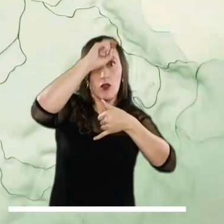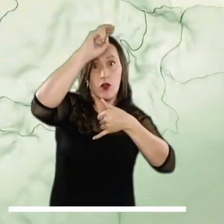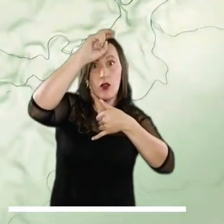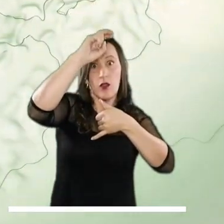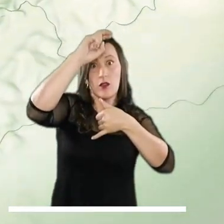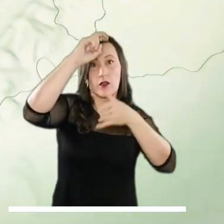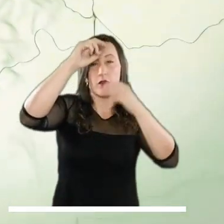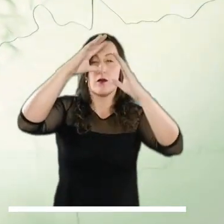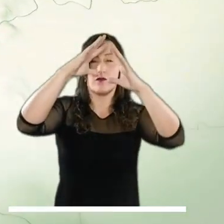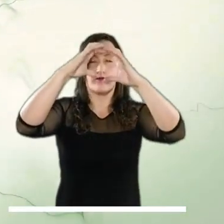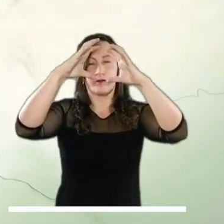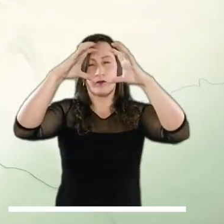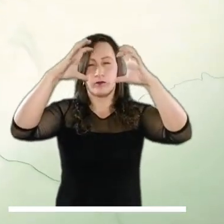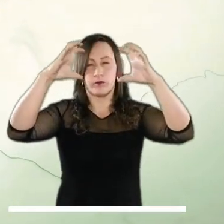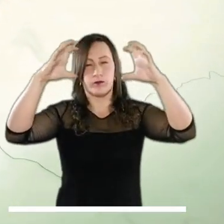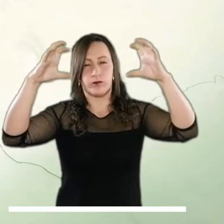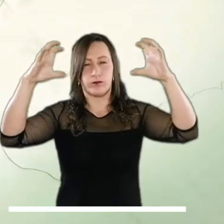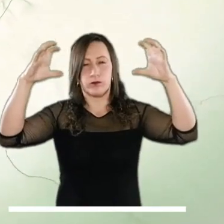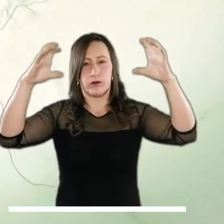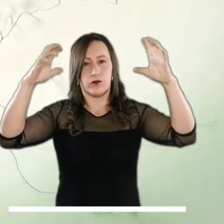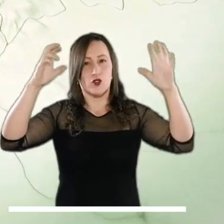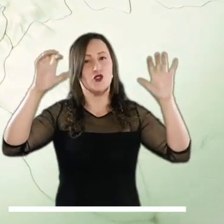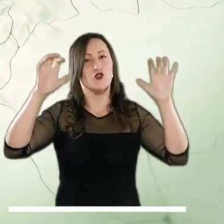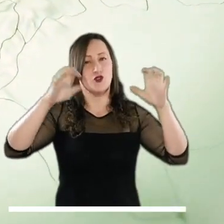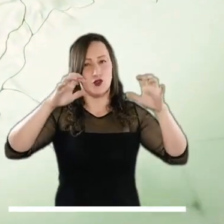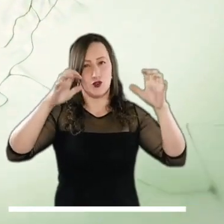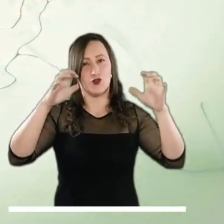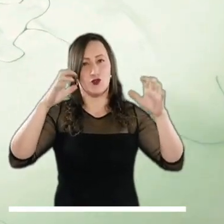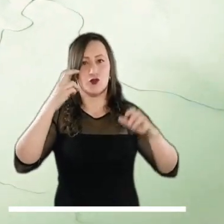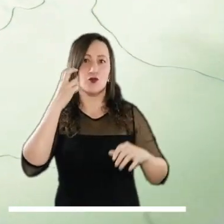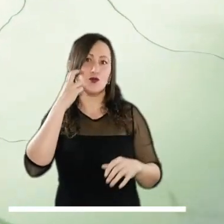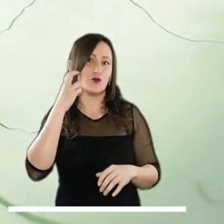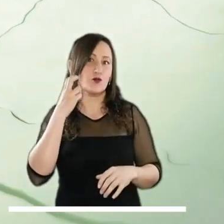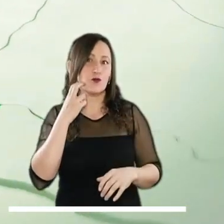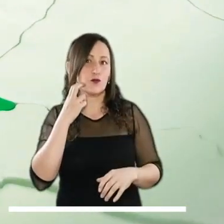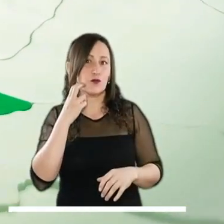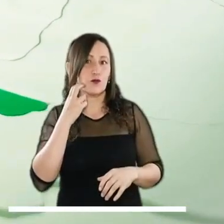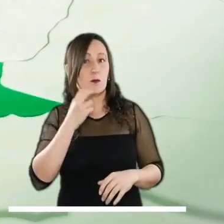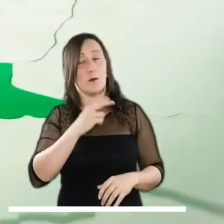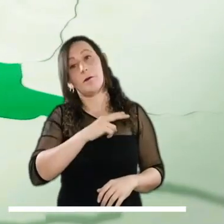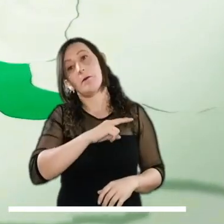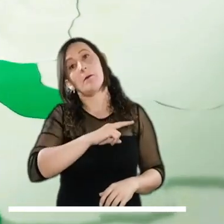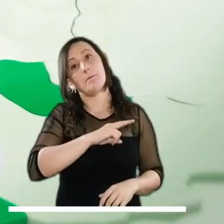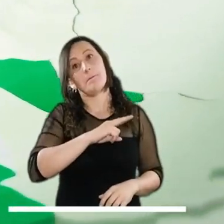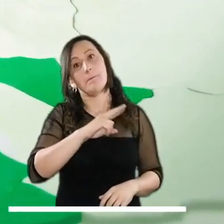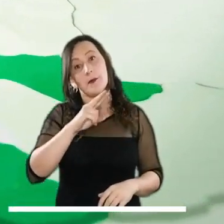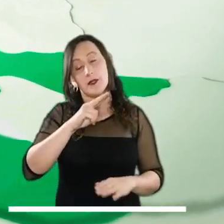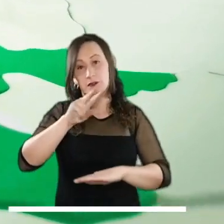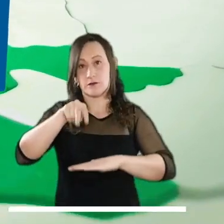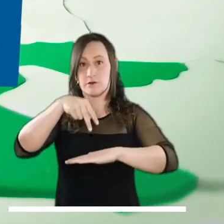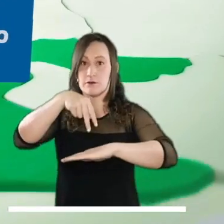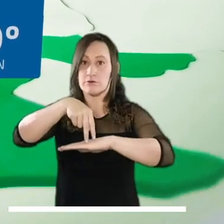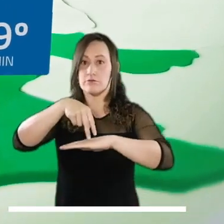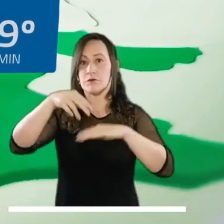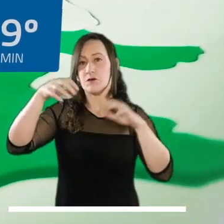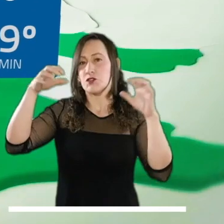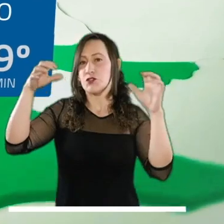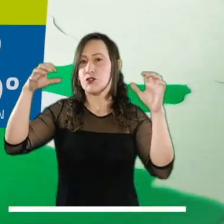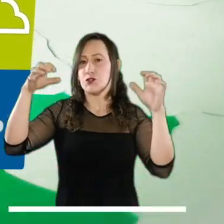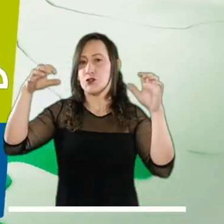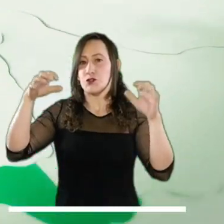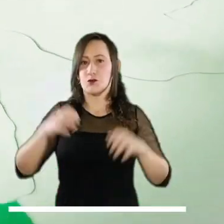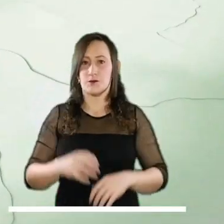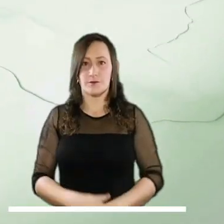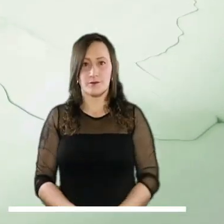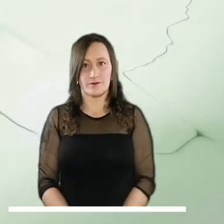esperan en el sur de las islas. En el norte del Pacífico habrá un aumento de la nubosidad durante la mañana y por lo